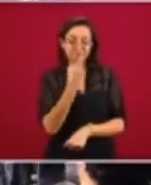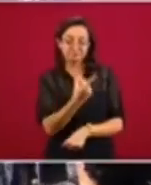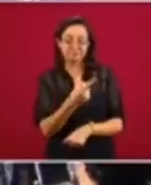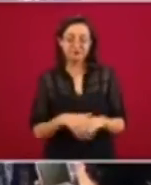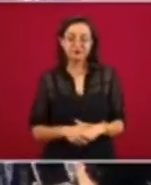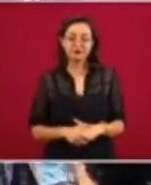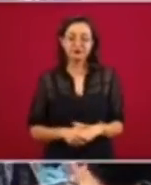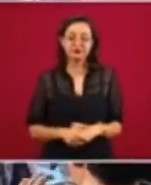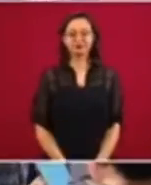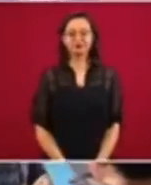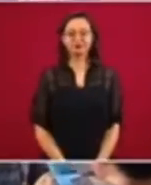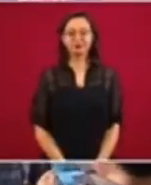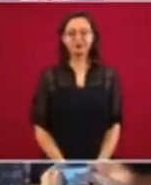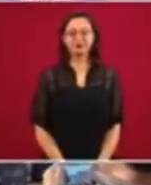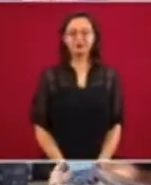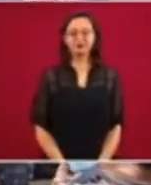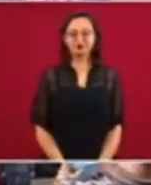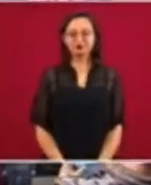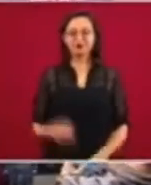A ver, Jesús, por favor, lee.